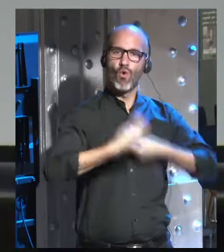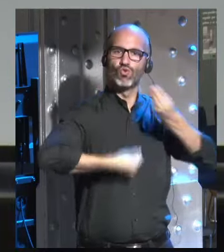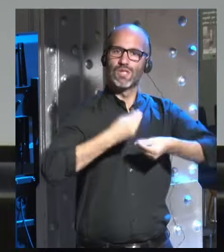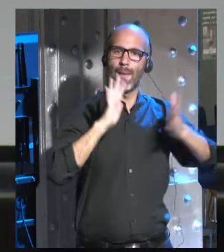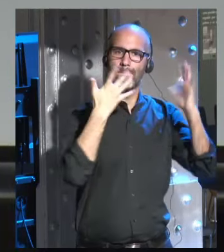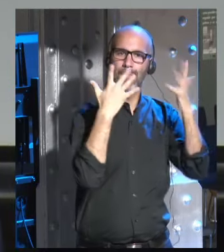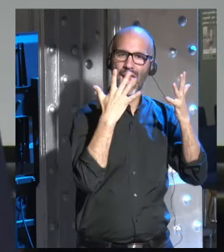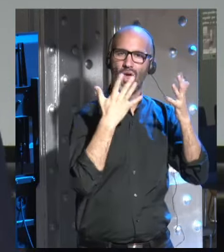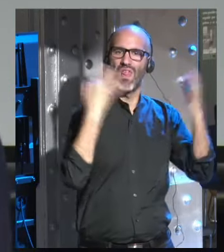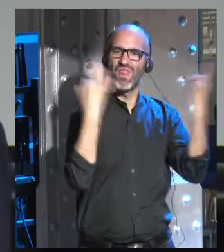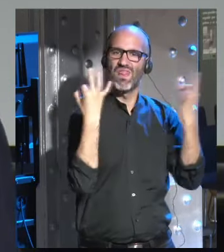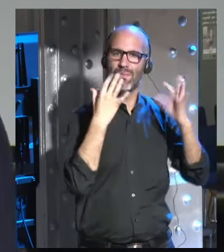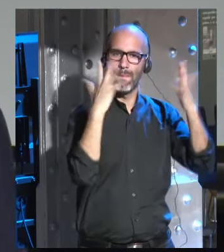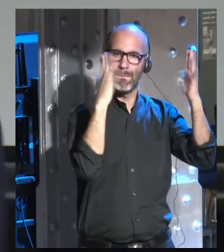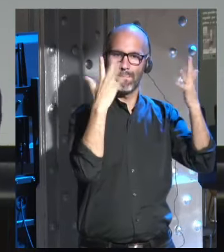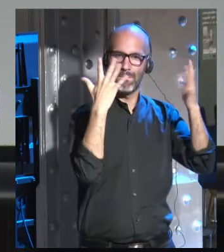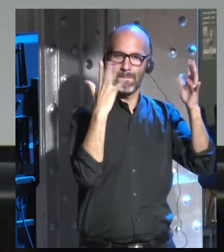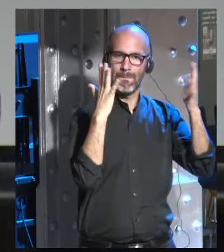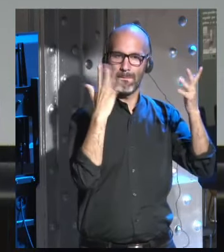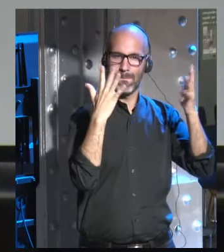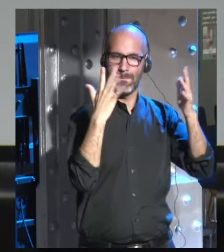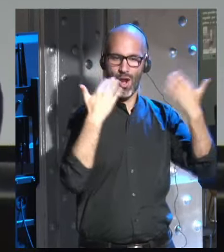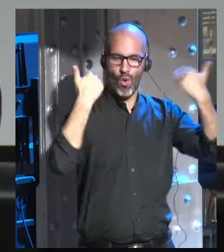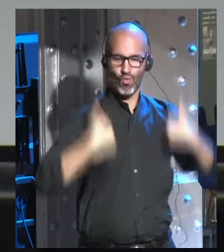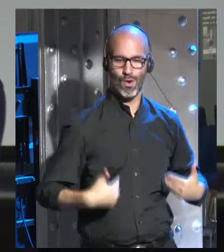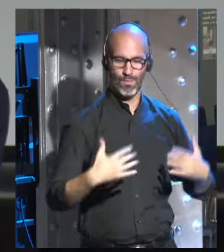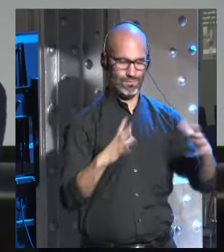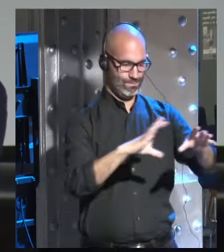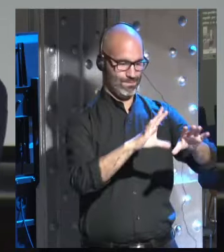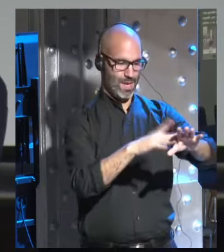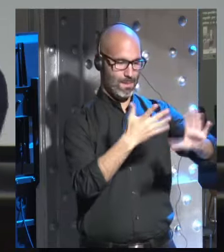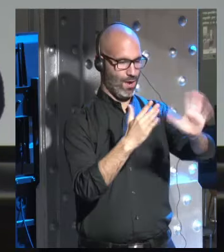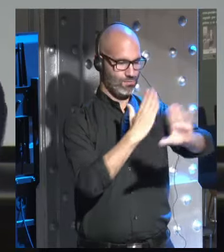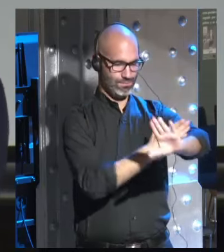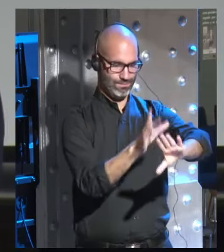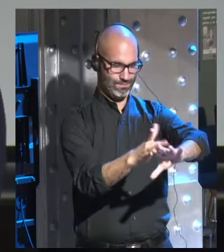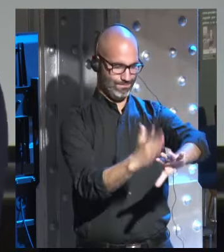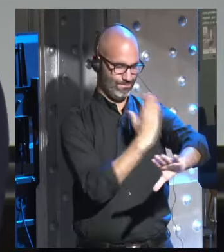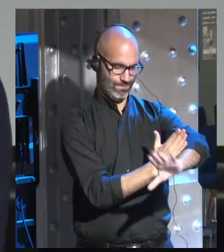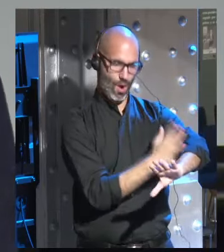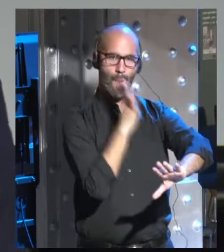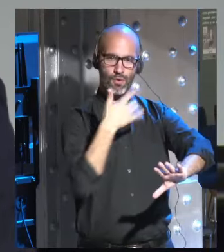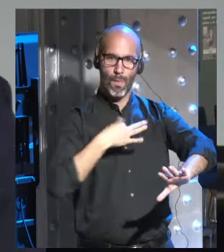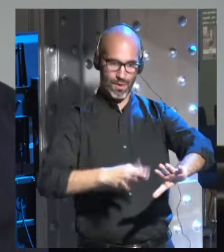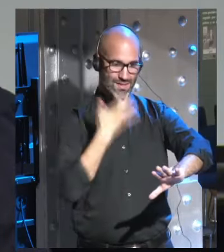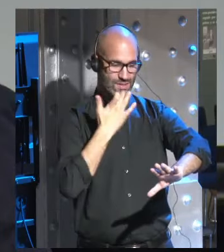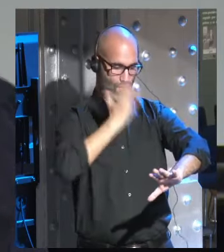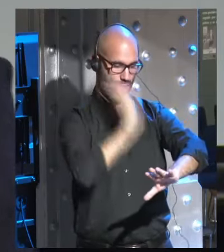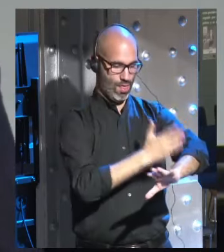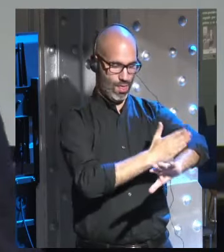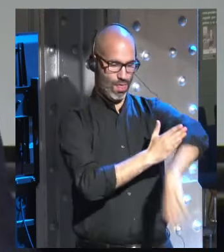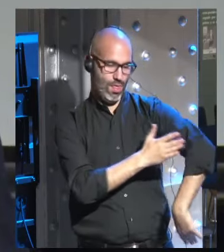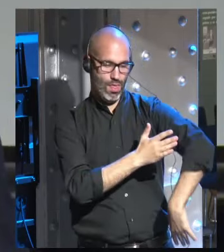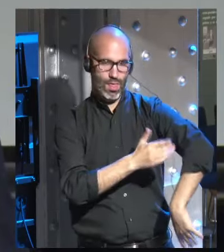tienen que estar conectadas directamente con el cuerpo mi mano está aquí por eso puedo utilizarla si me la cortaran